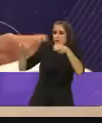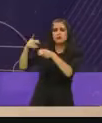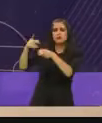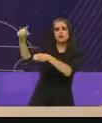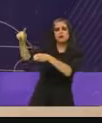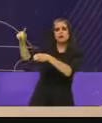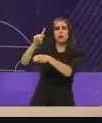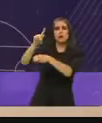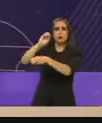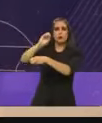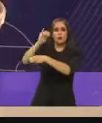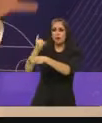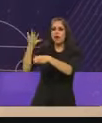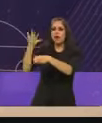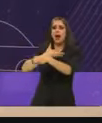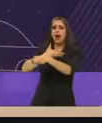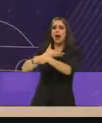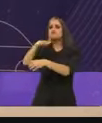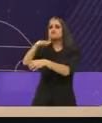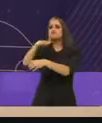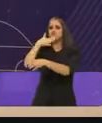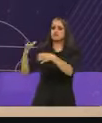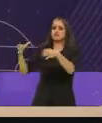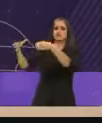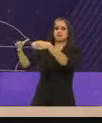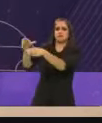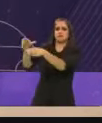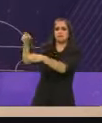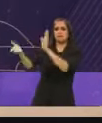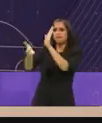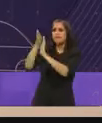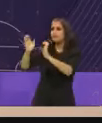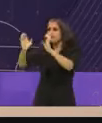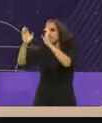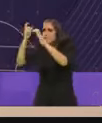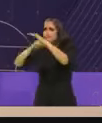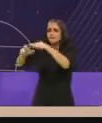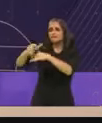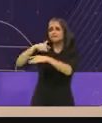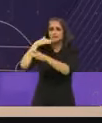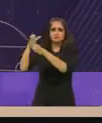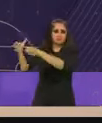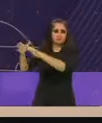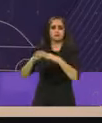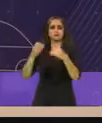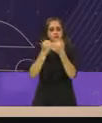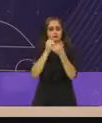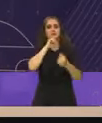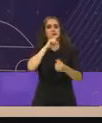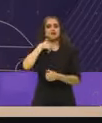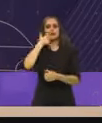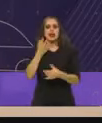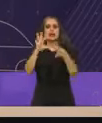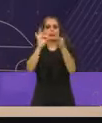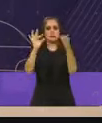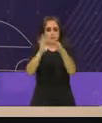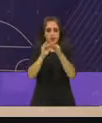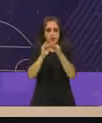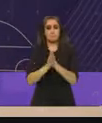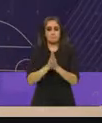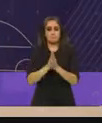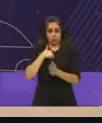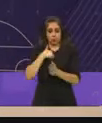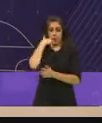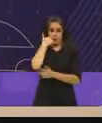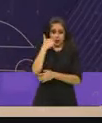quería yo precisar y bueno, también es importante hablar acerca de que queremos que esta ciudad